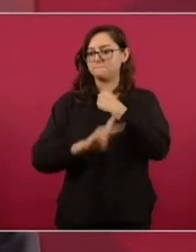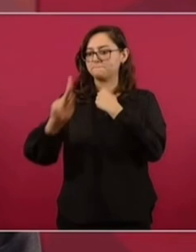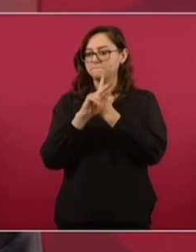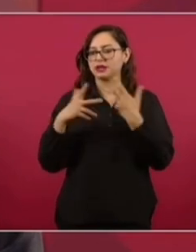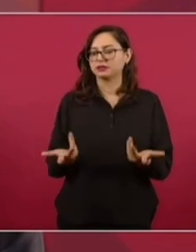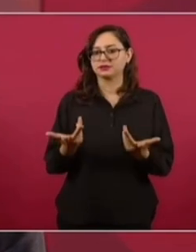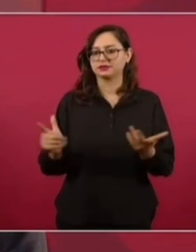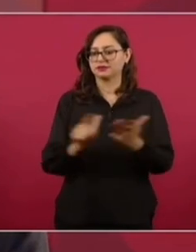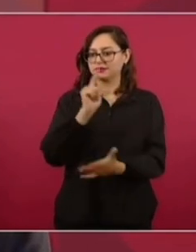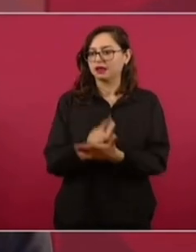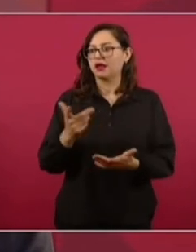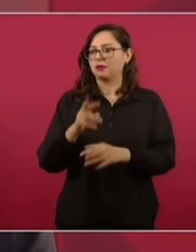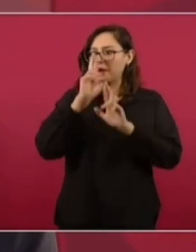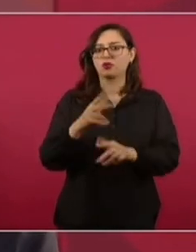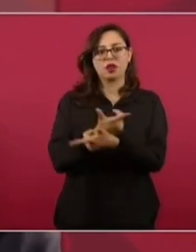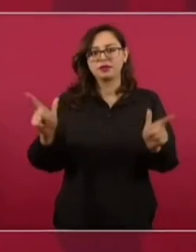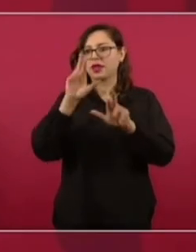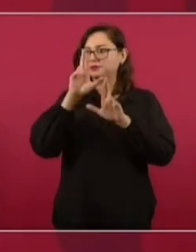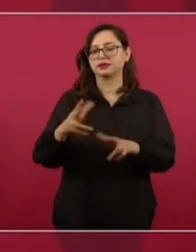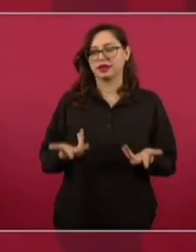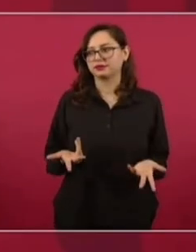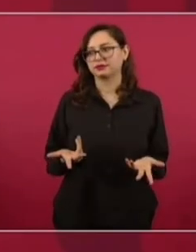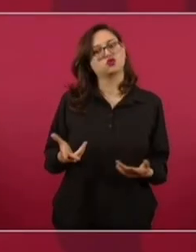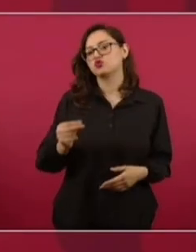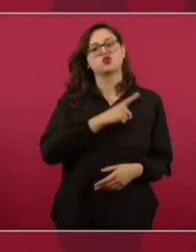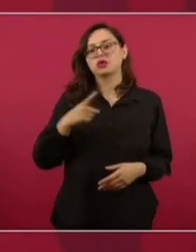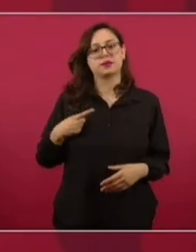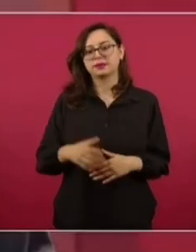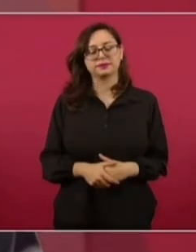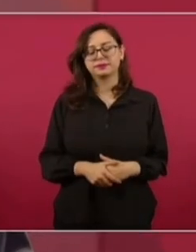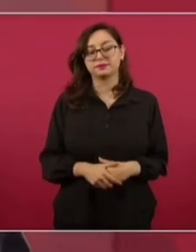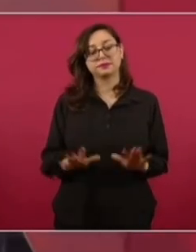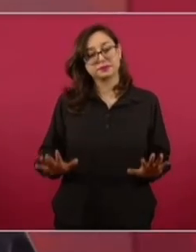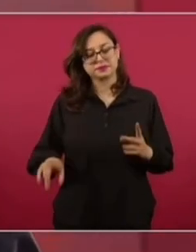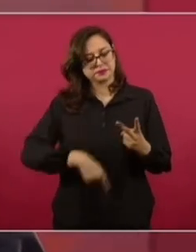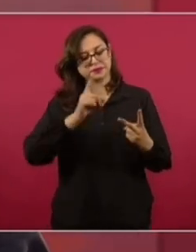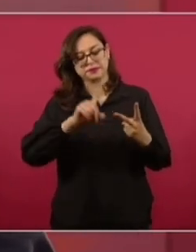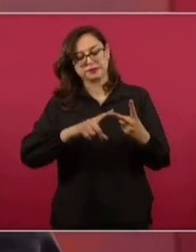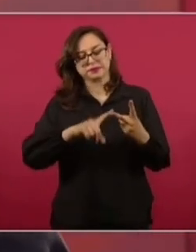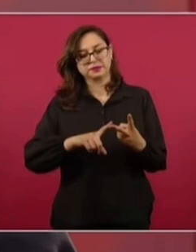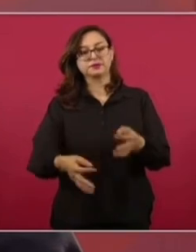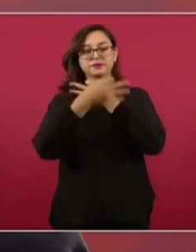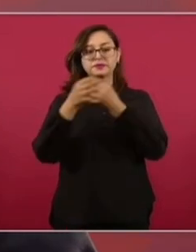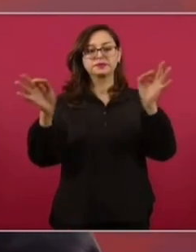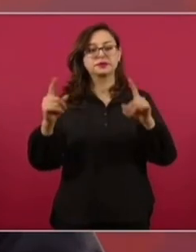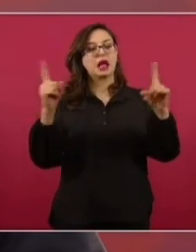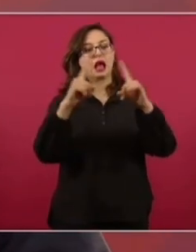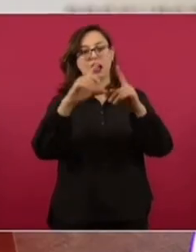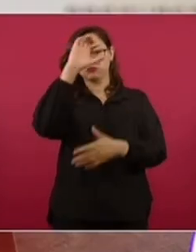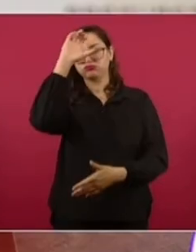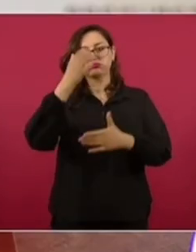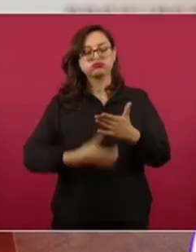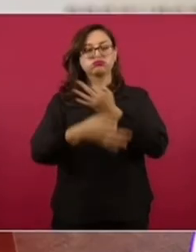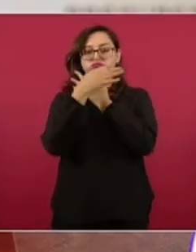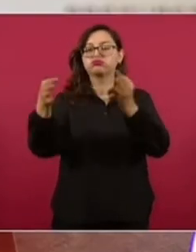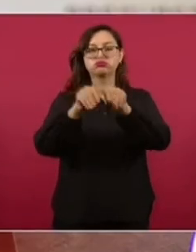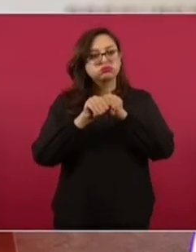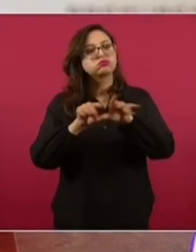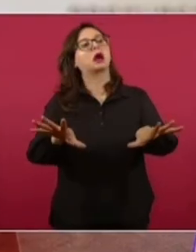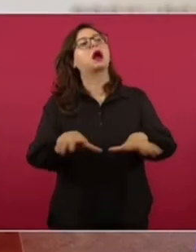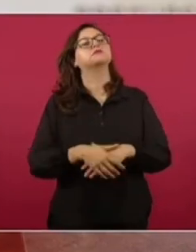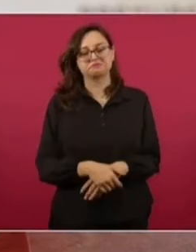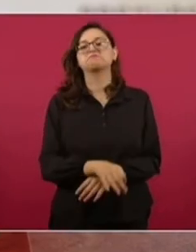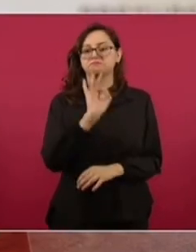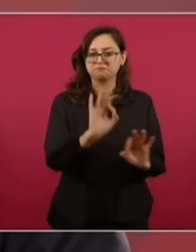de las libertades. Y lo segundo que quiero decir es que celebro el comunicado de la Iglesia Católica y